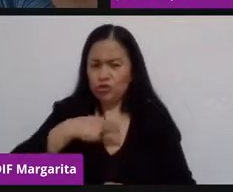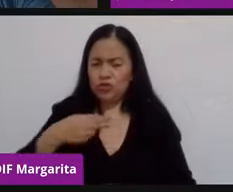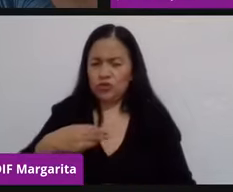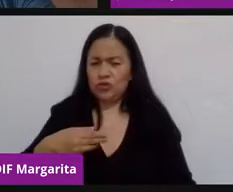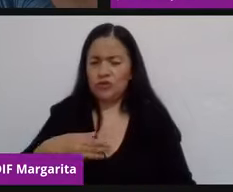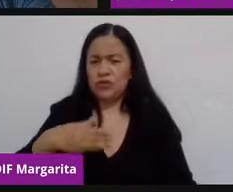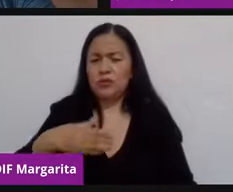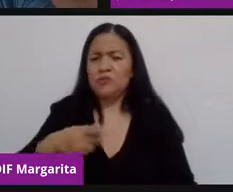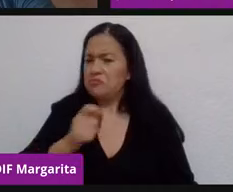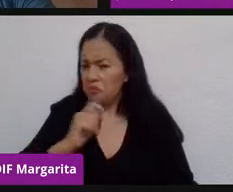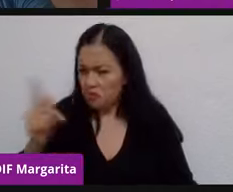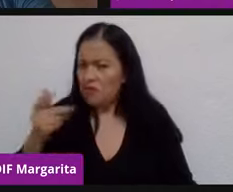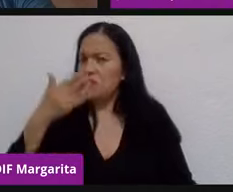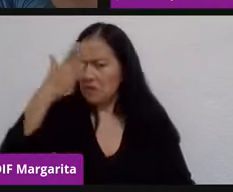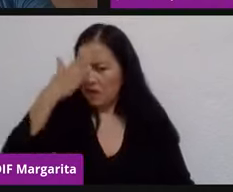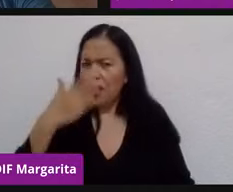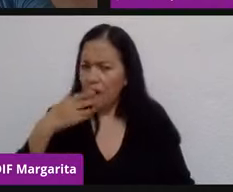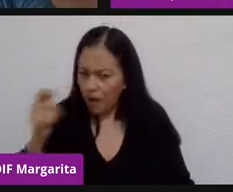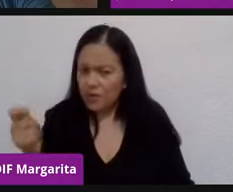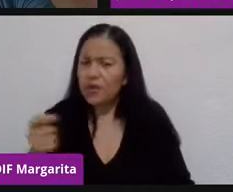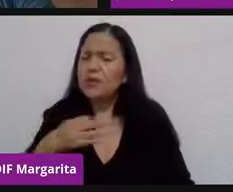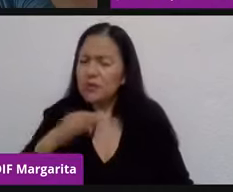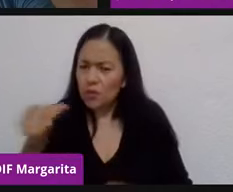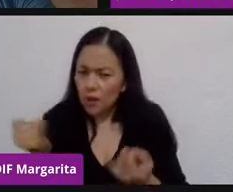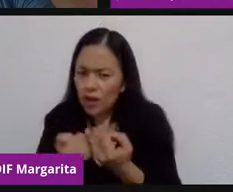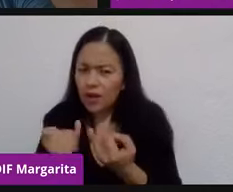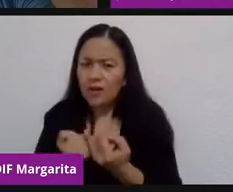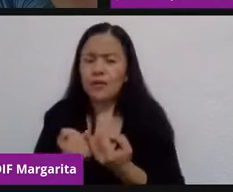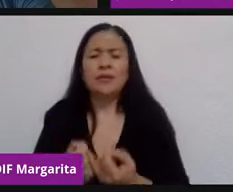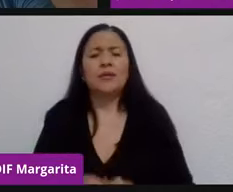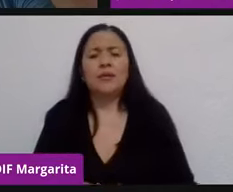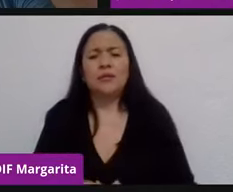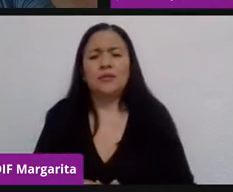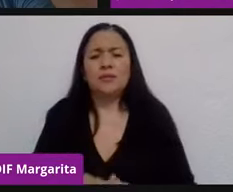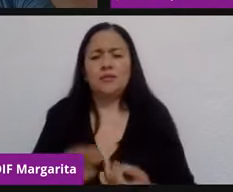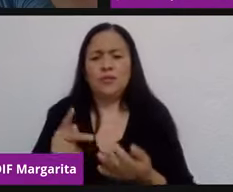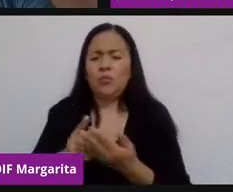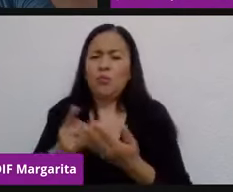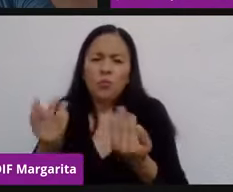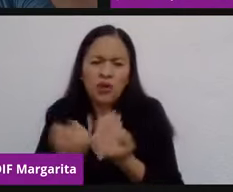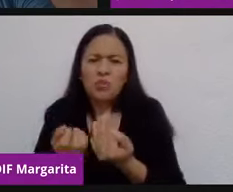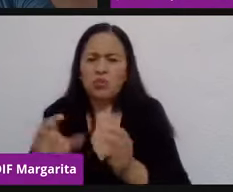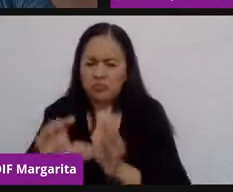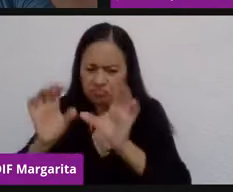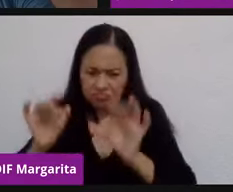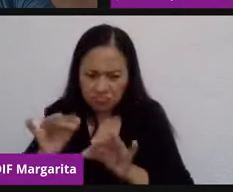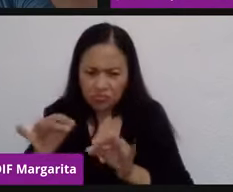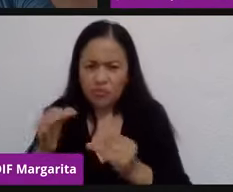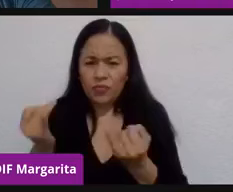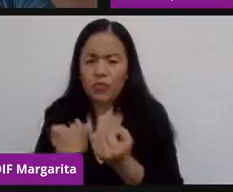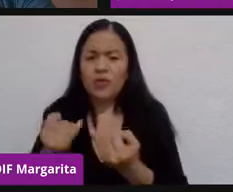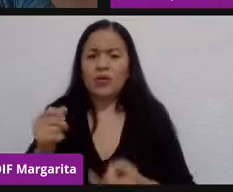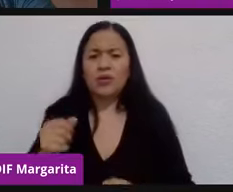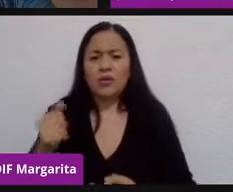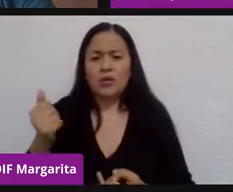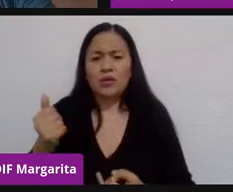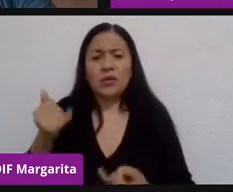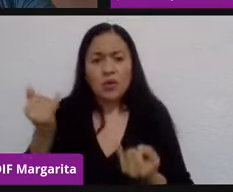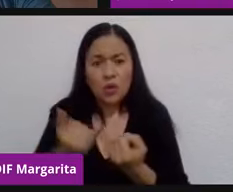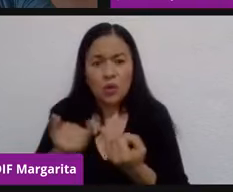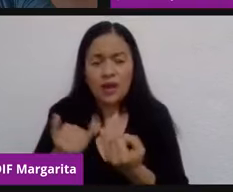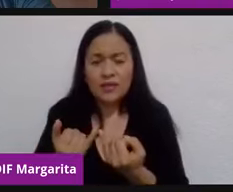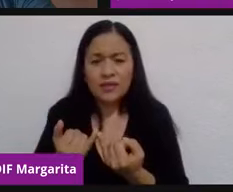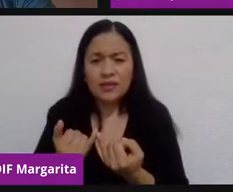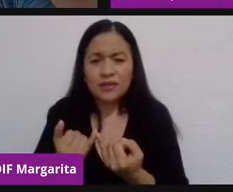detonarlo, enfocar formaciones como pueden ser programadores, entender el lenguaje que hoy es un lenguaje universal,